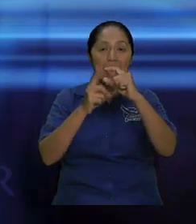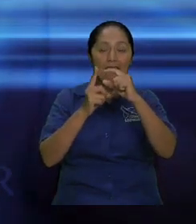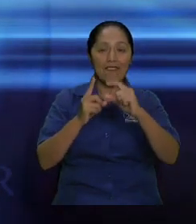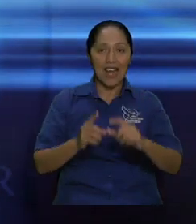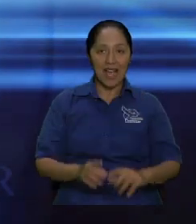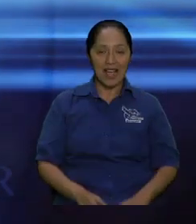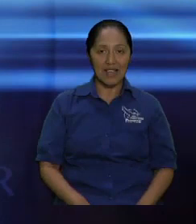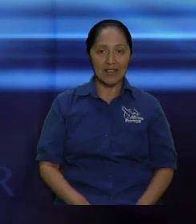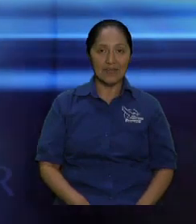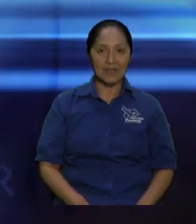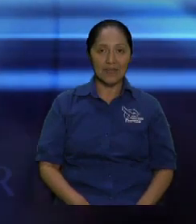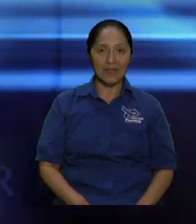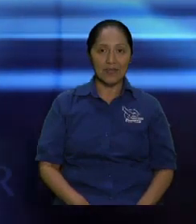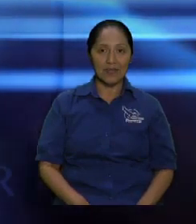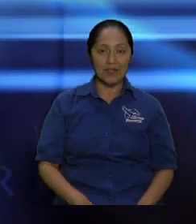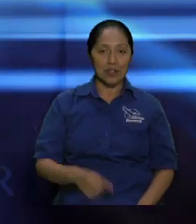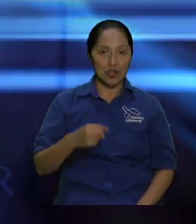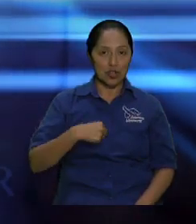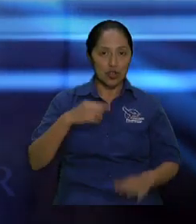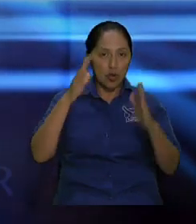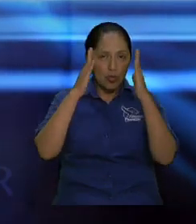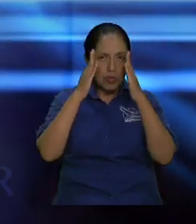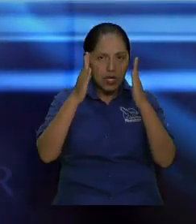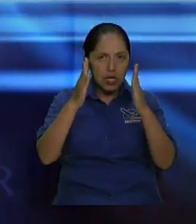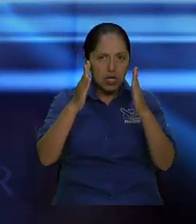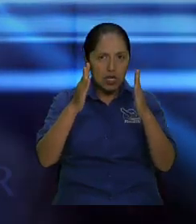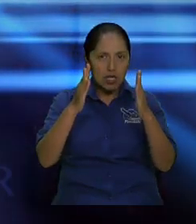yo me di cuenta que no todos atesoran eso